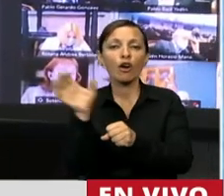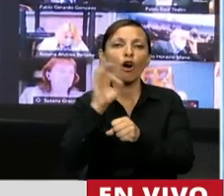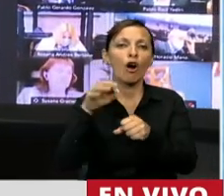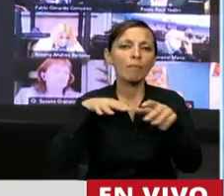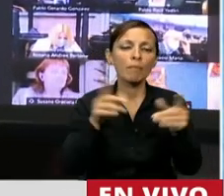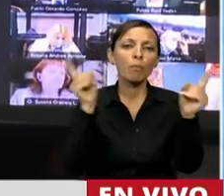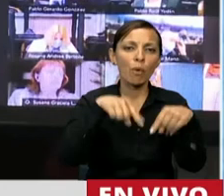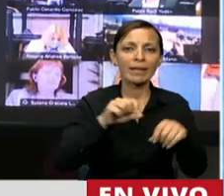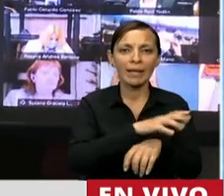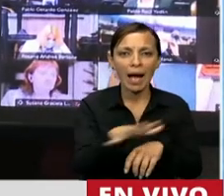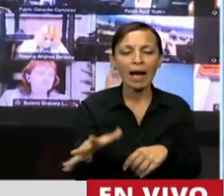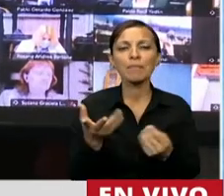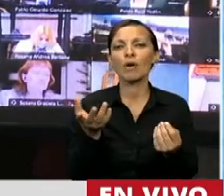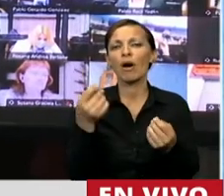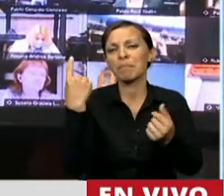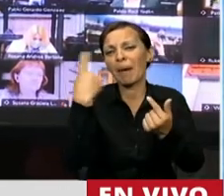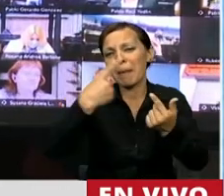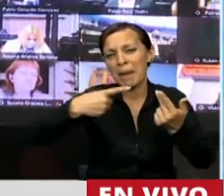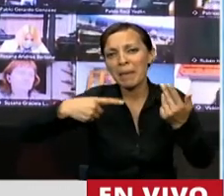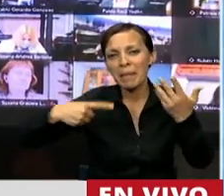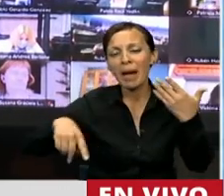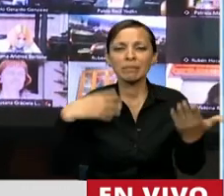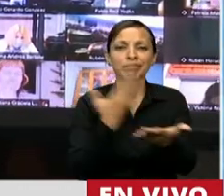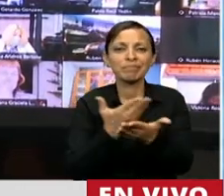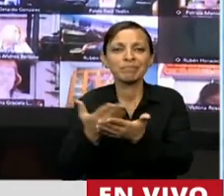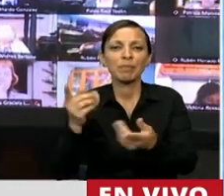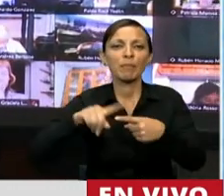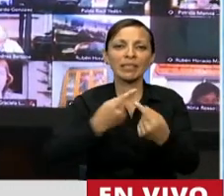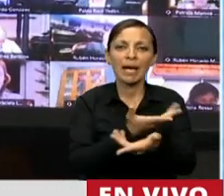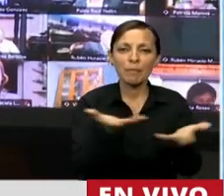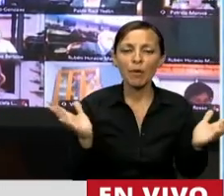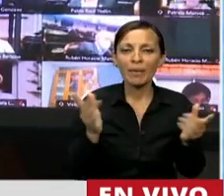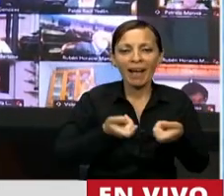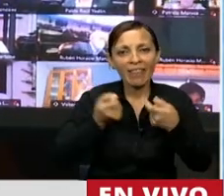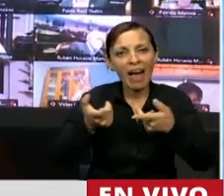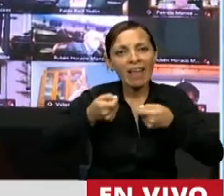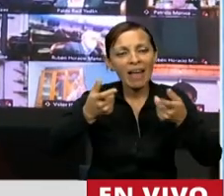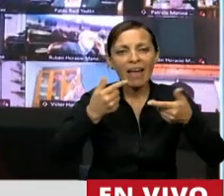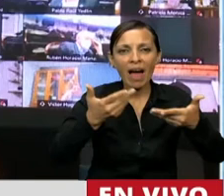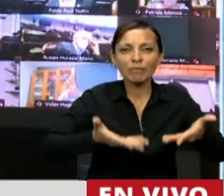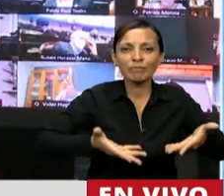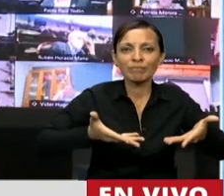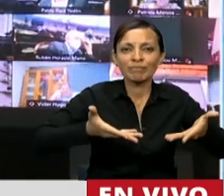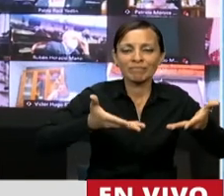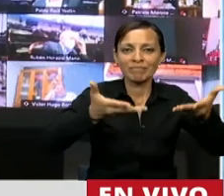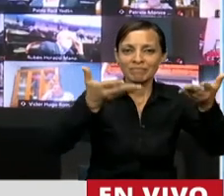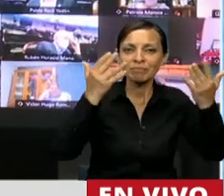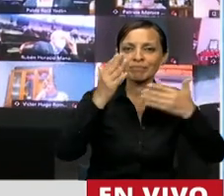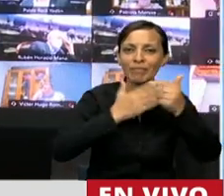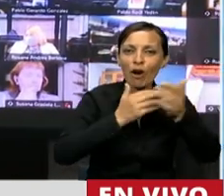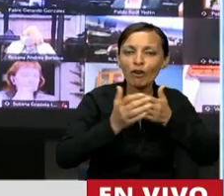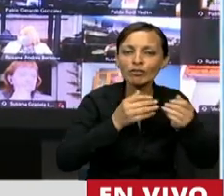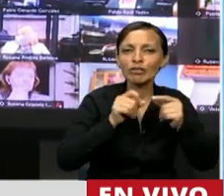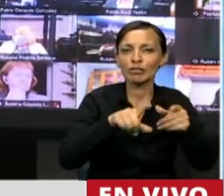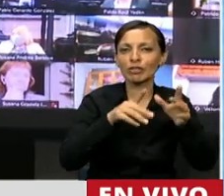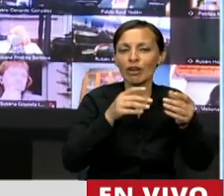campo una cantidad de iniciativas y de políticas públicas que le van a ir dando esta cuestión